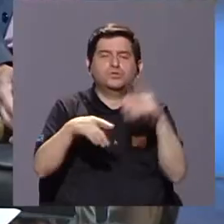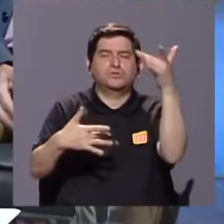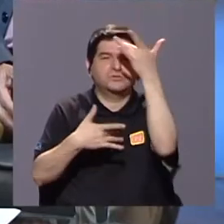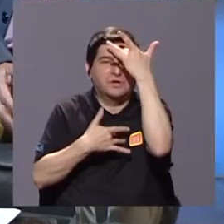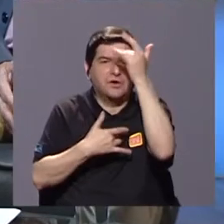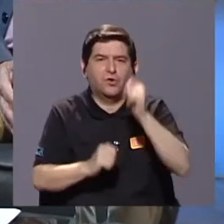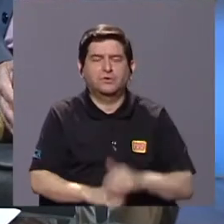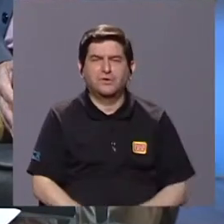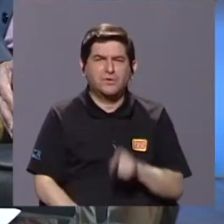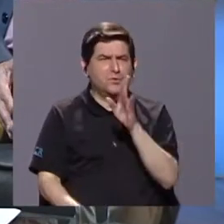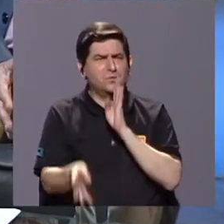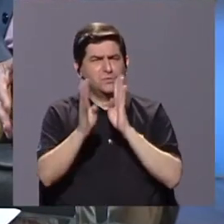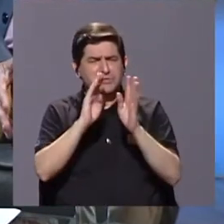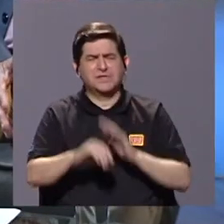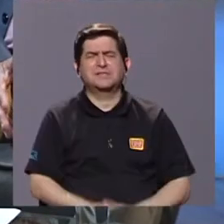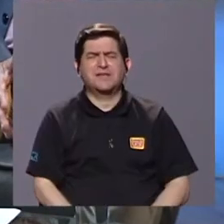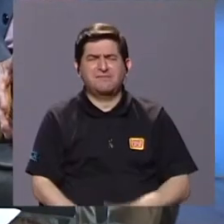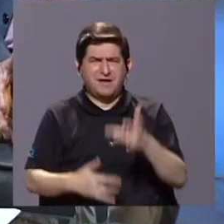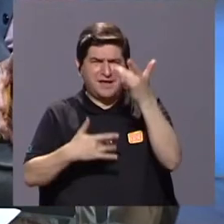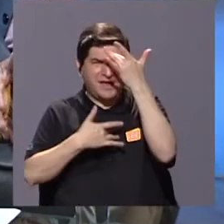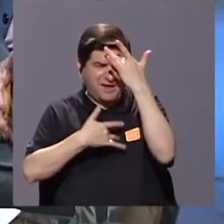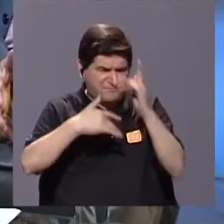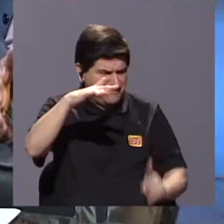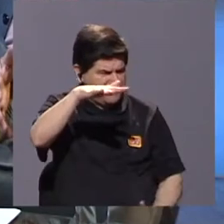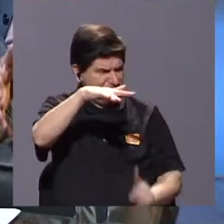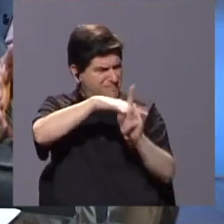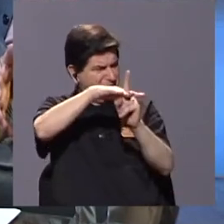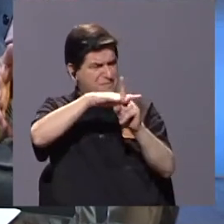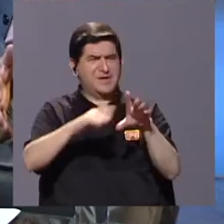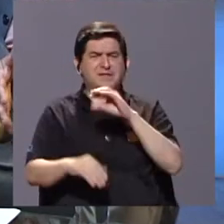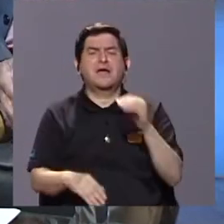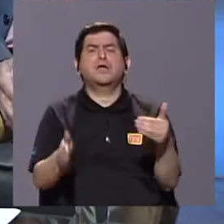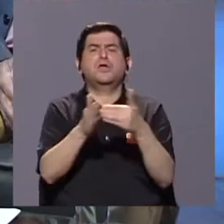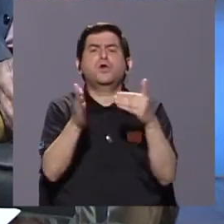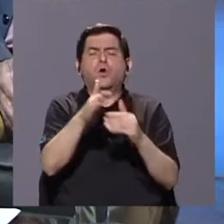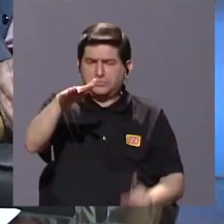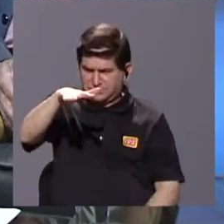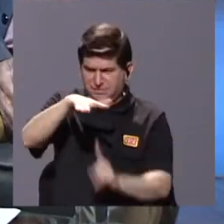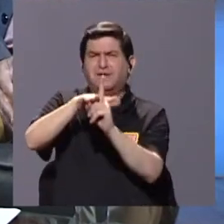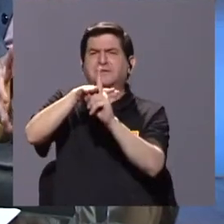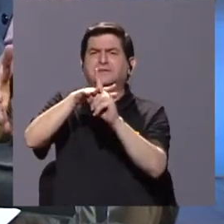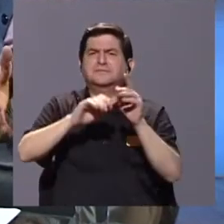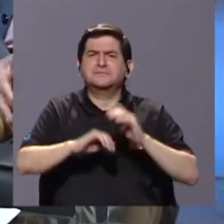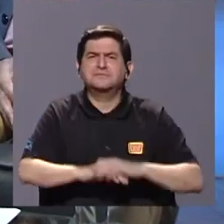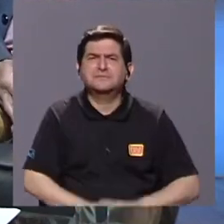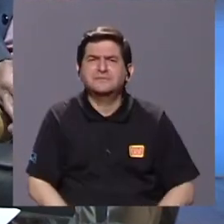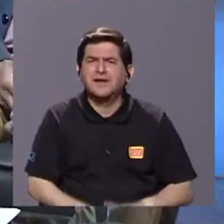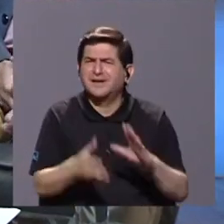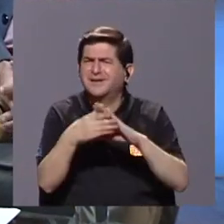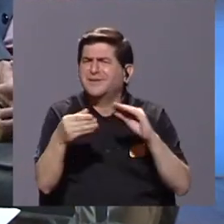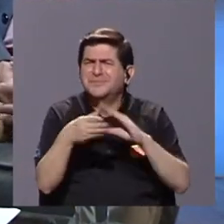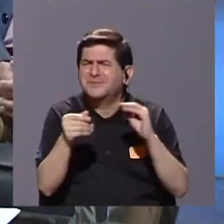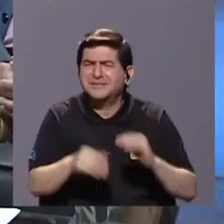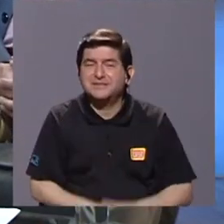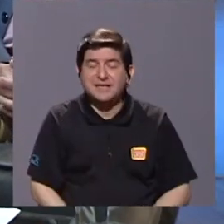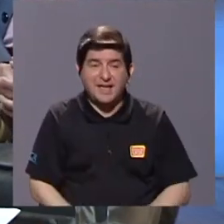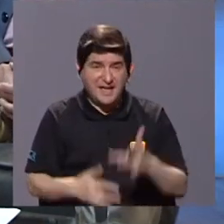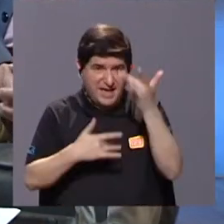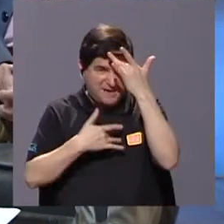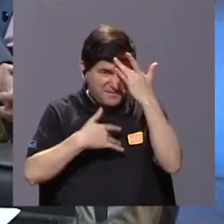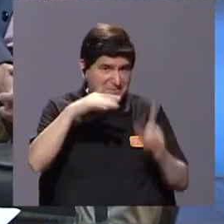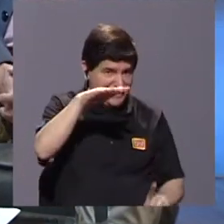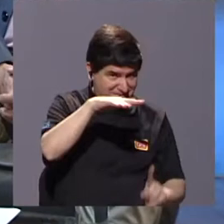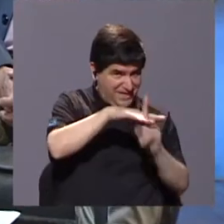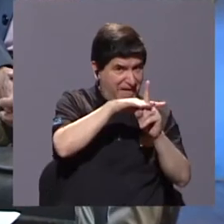Ustedes hablan de enfermedades emergentes y reemergentes. Coméntenos. Sí, las enfermedades